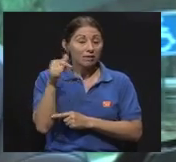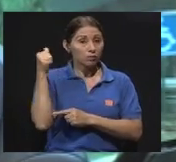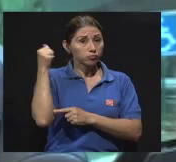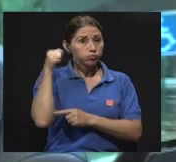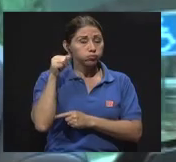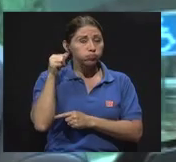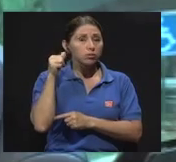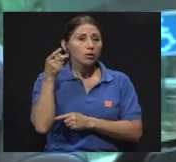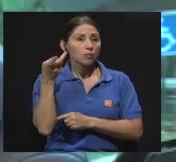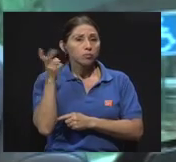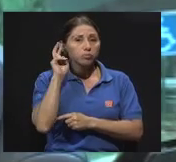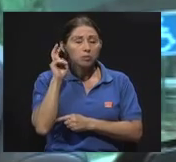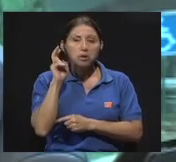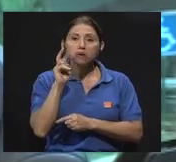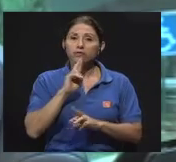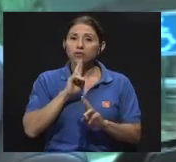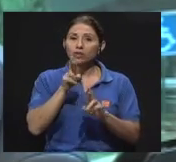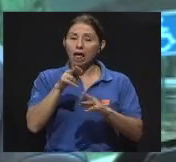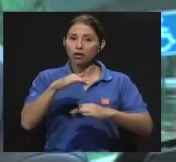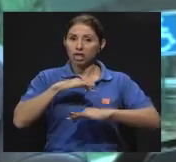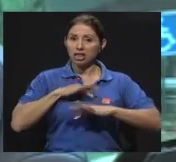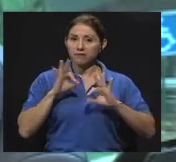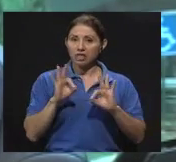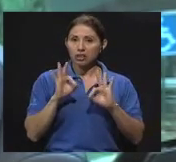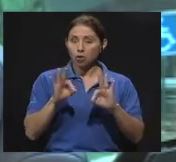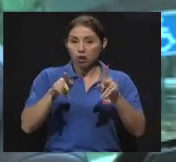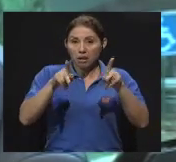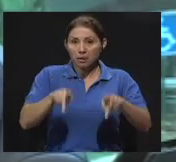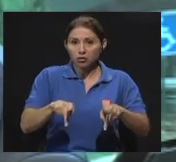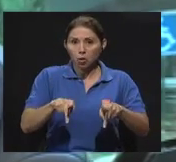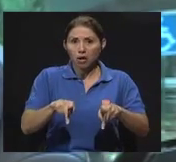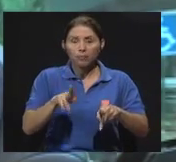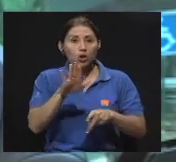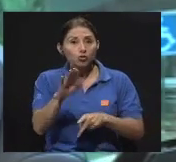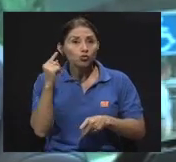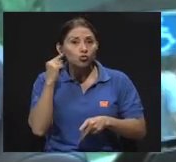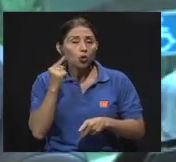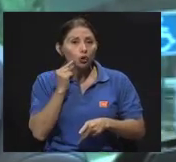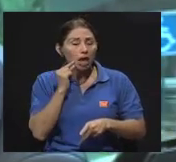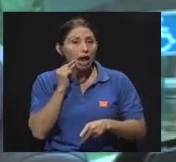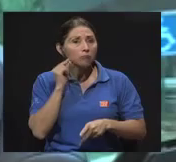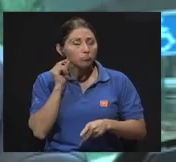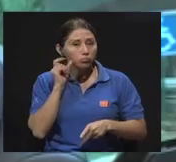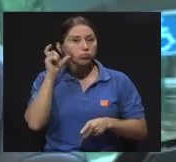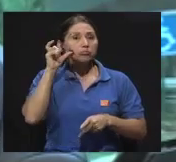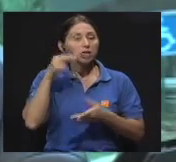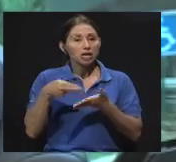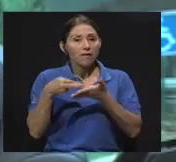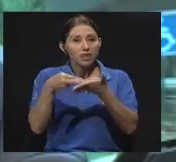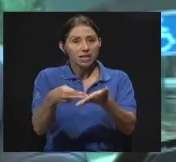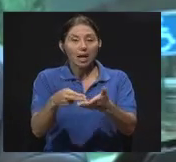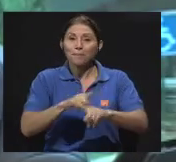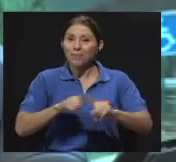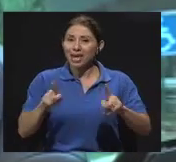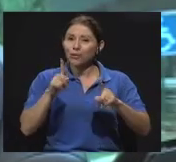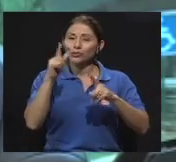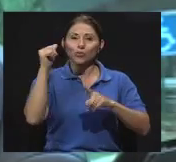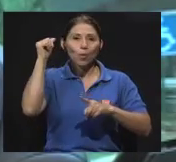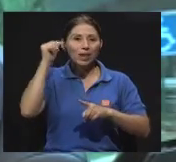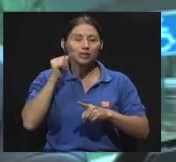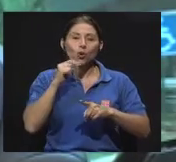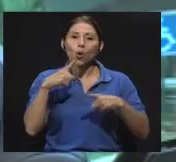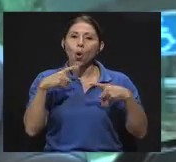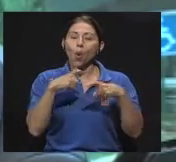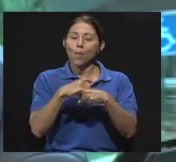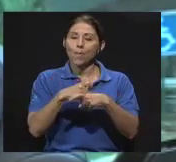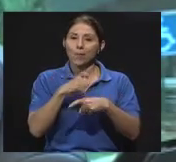satisfactorio para las personas, ¿verdad?, se rehabilitan prácticamente su sordera, pero es una operación compleja, en Costa Rica